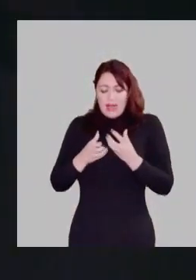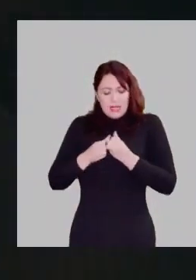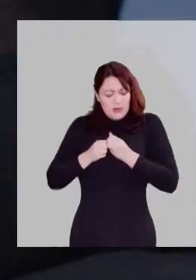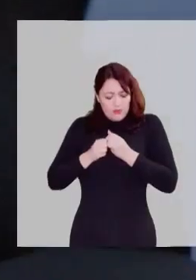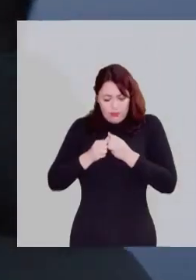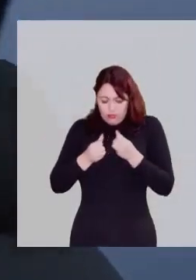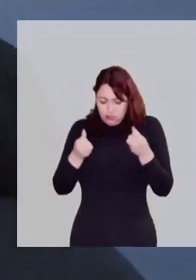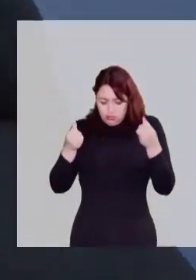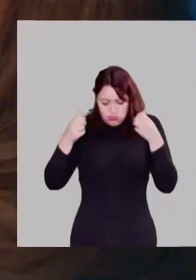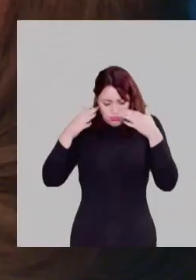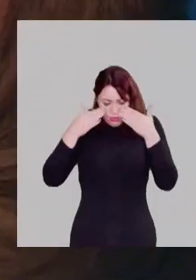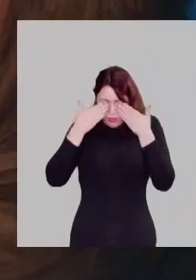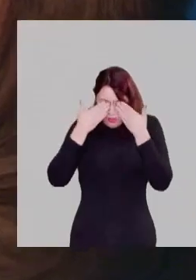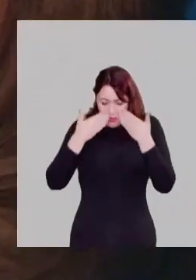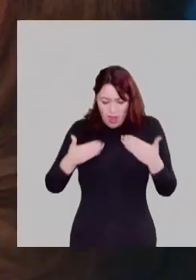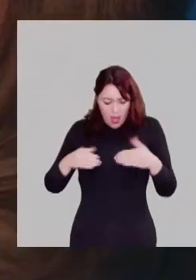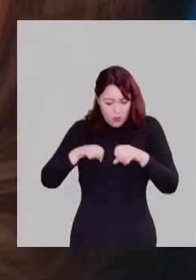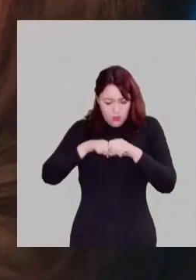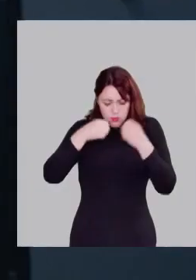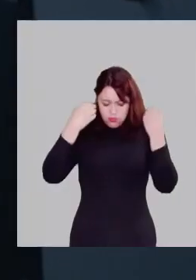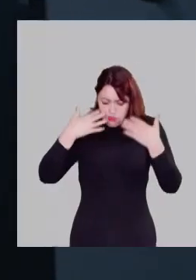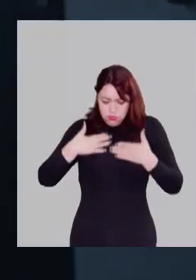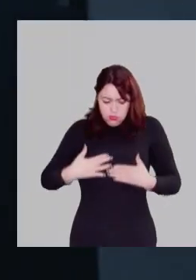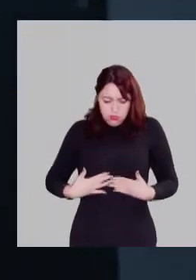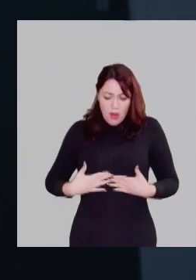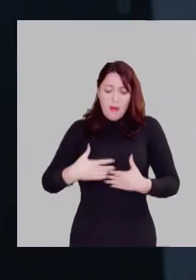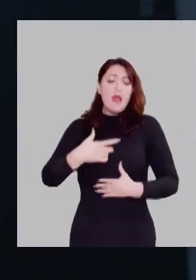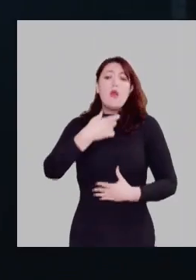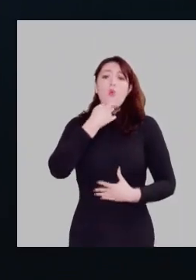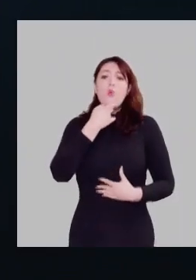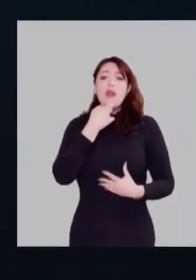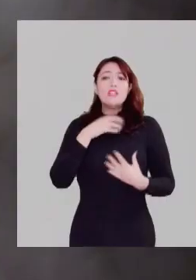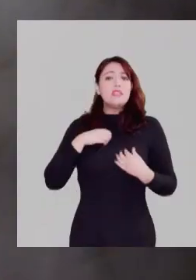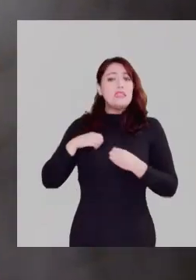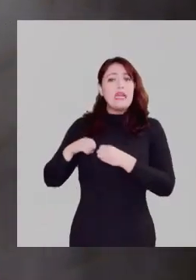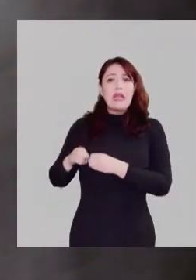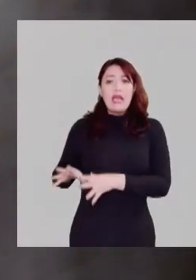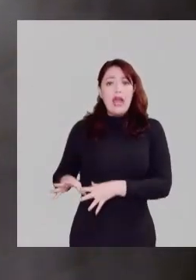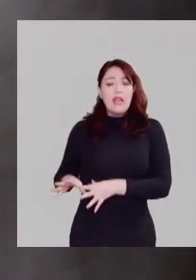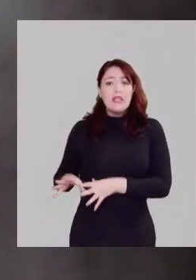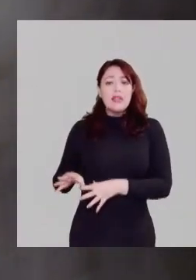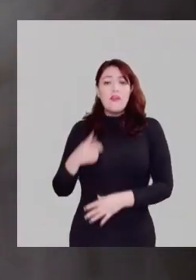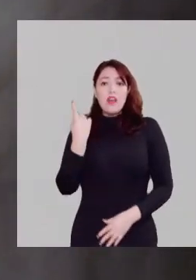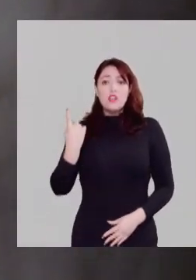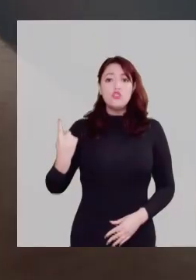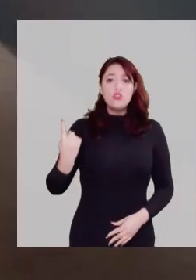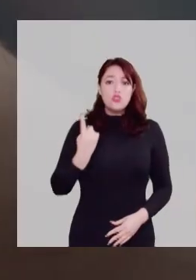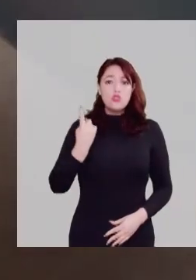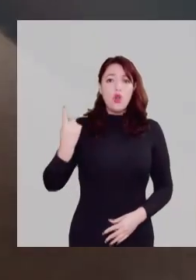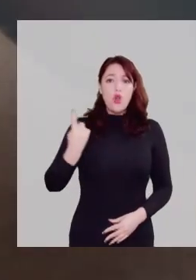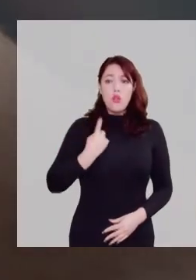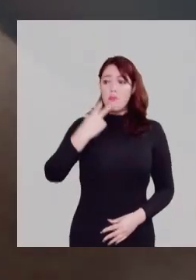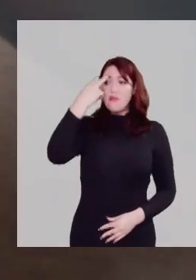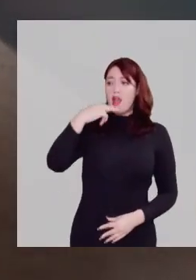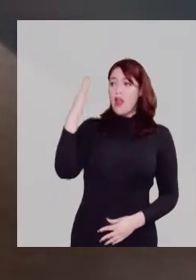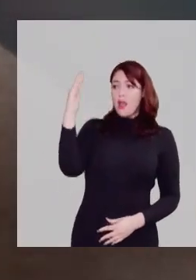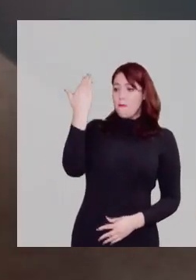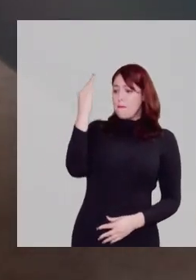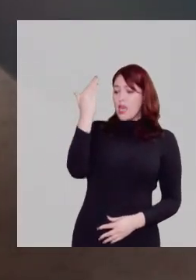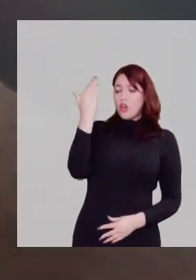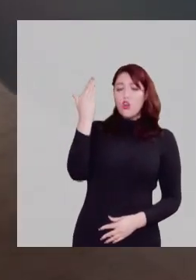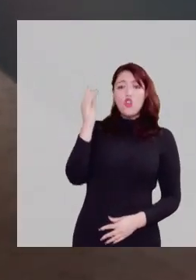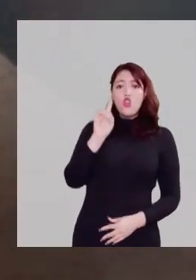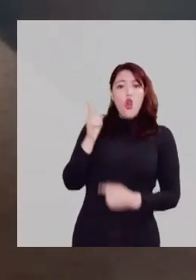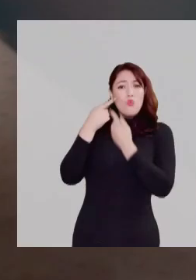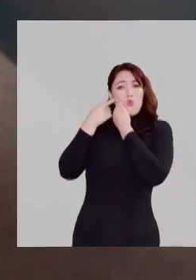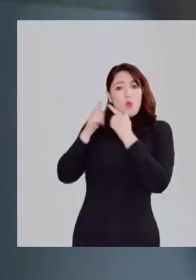destruyendo mi cuerpo. Me tuvieron que sacar hueso. Estaba solo, me miraba al espejo y